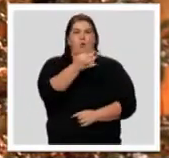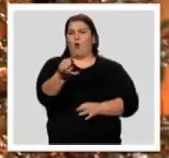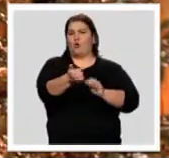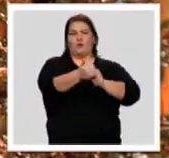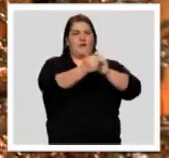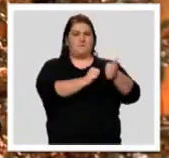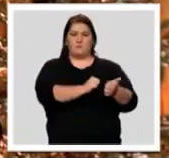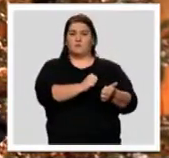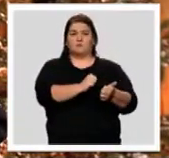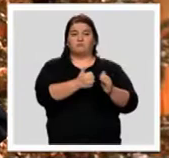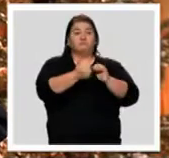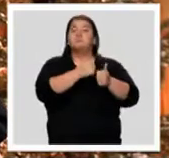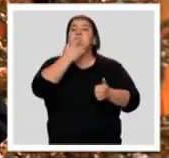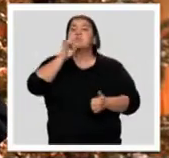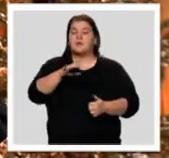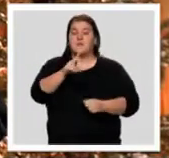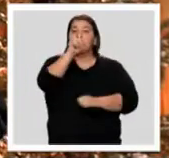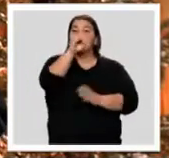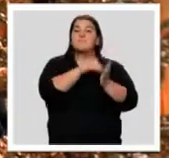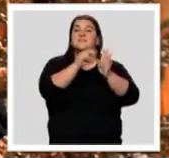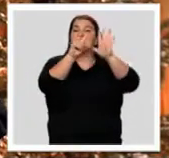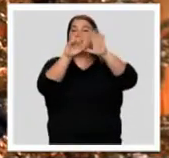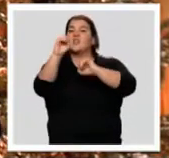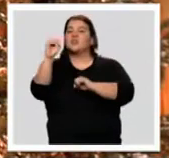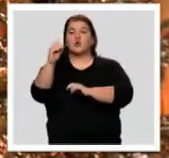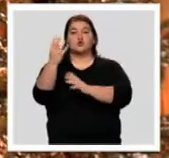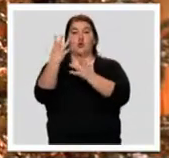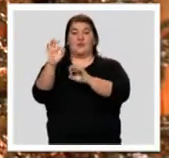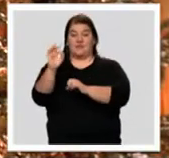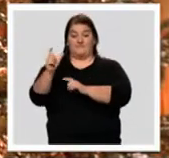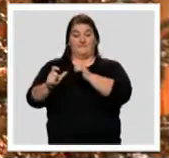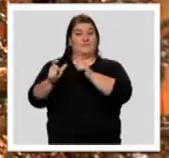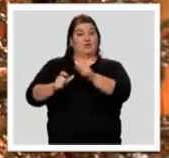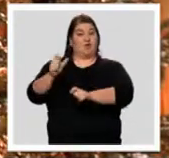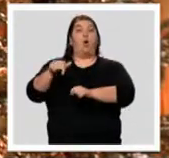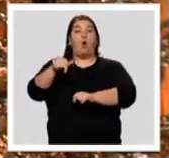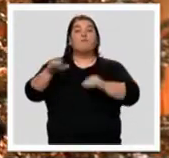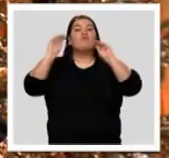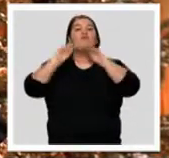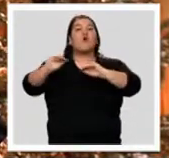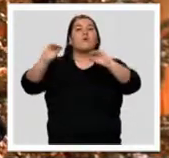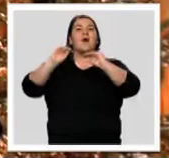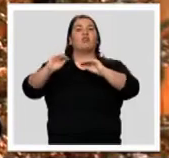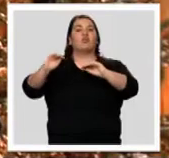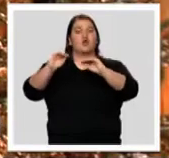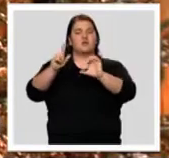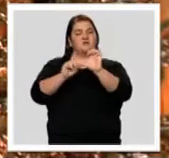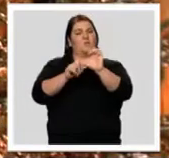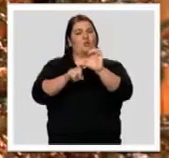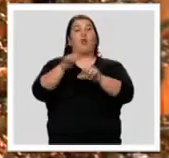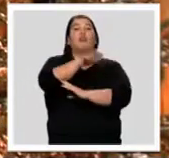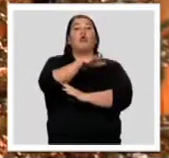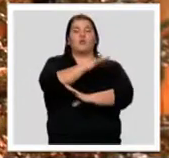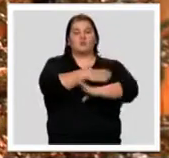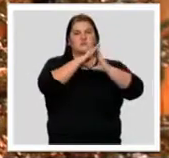la que protagonizan las 1.790 personas que se forman hoy en Extremadura en la Universidad de los